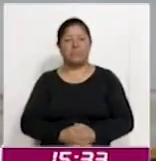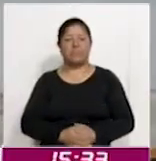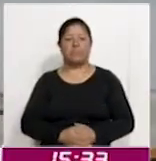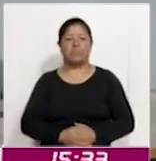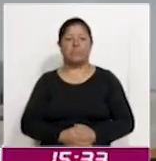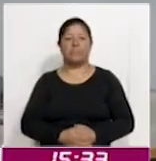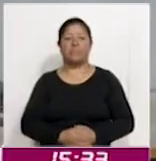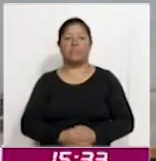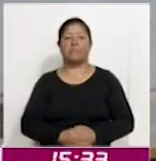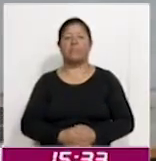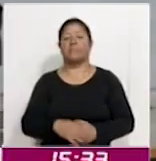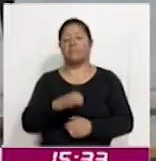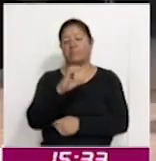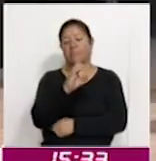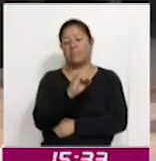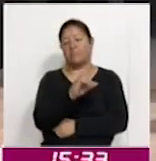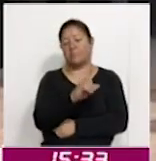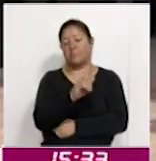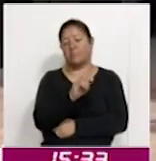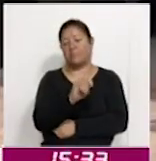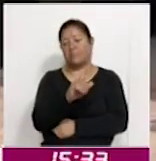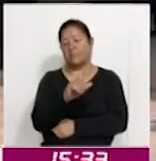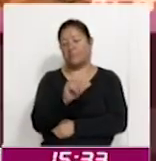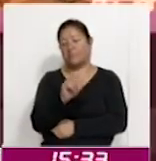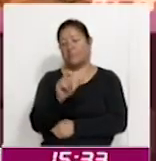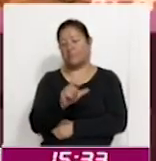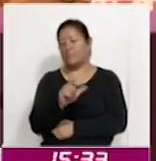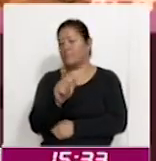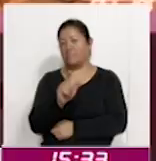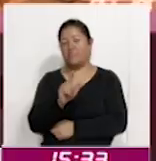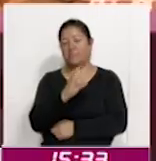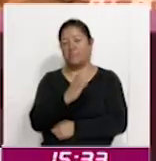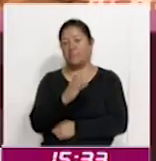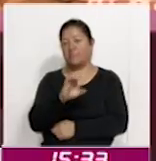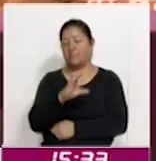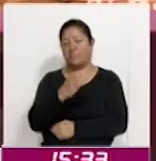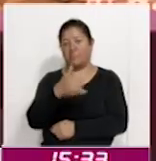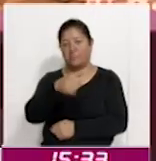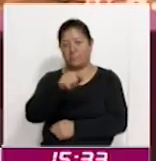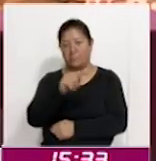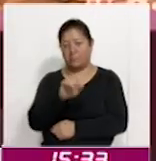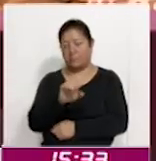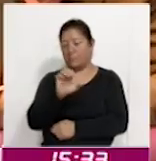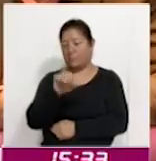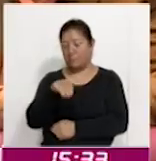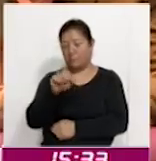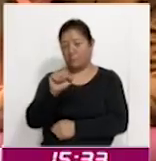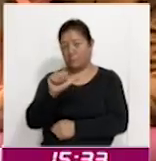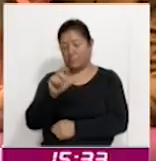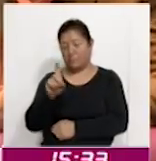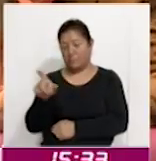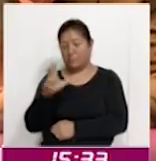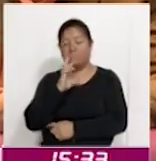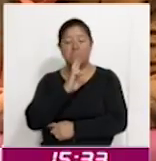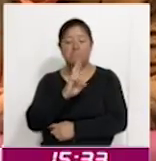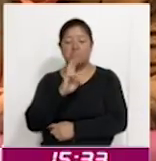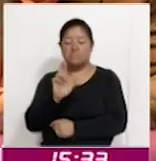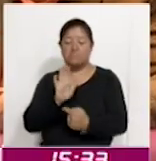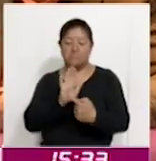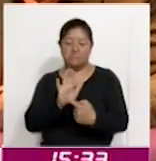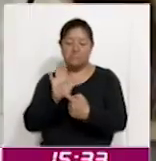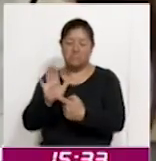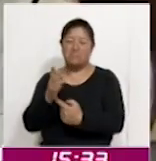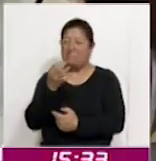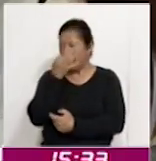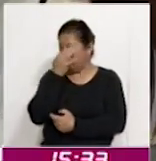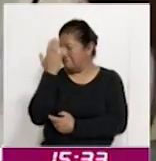El Colegio de Estudios Científicos y Tecnológicos del Estado y su modalidad EMSAD presentaron los resultados del reciente intercambio